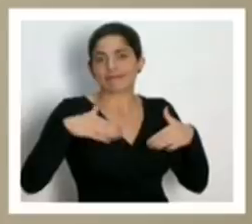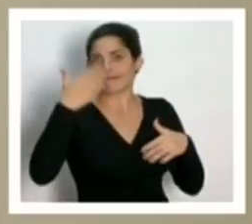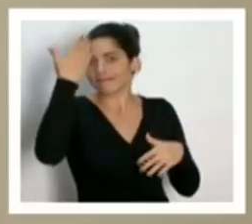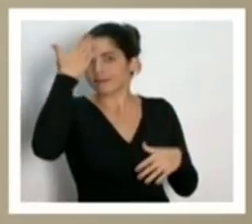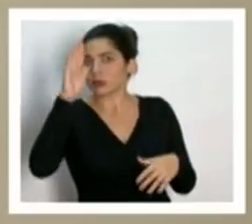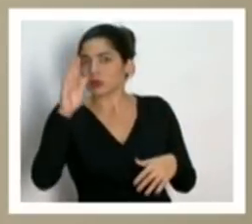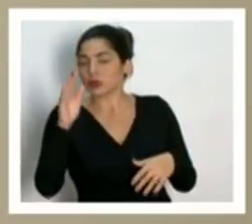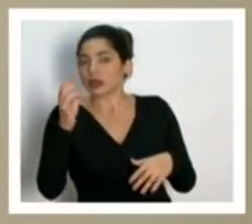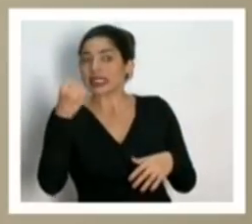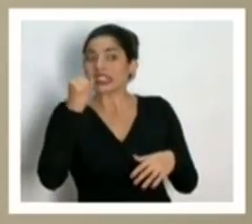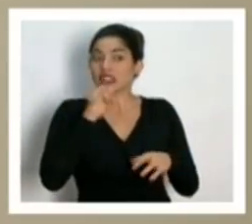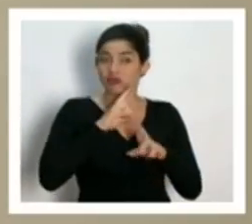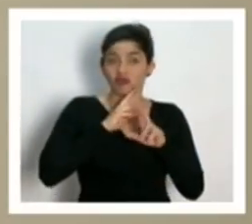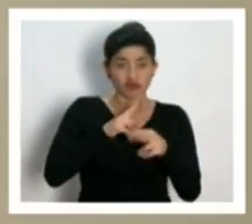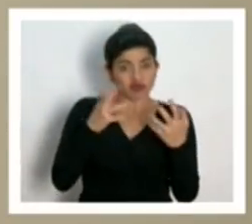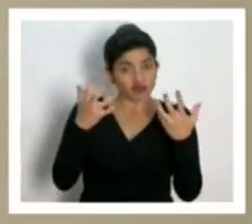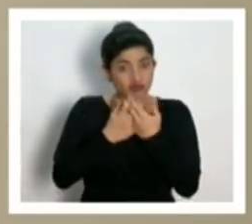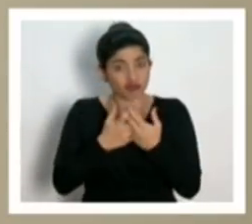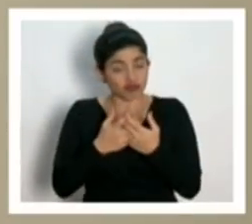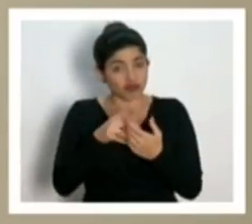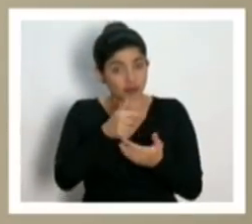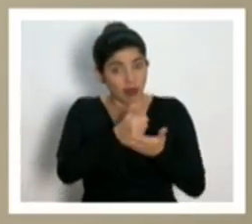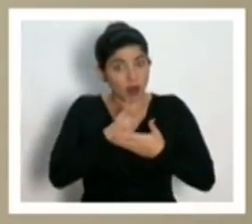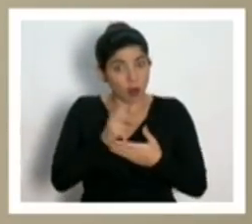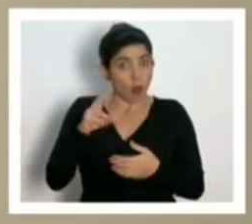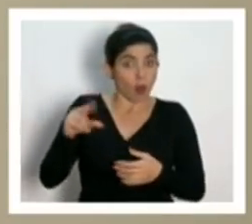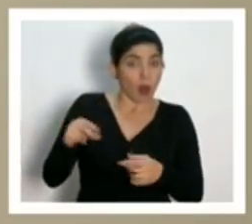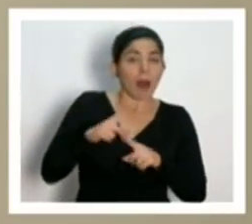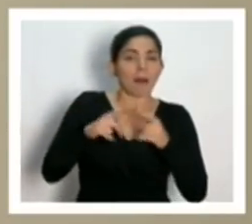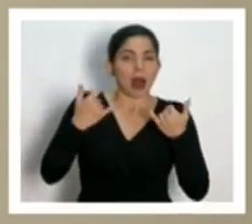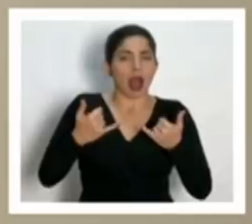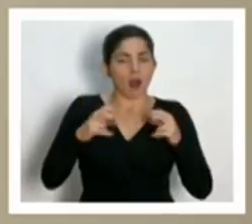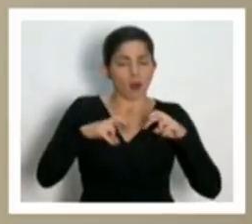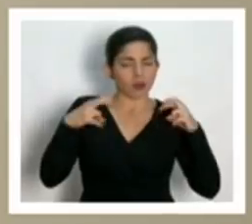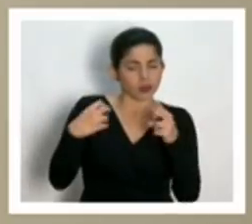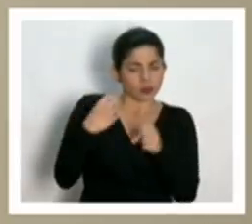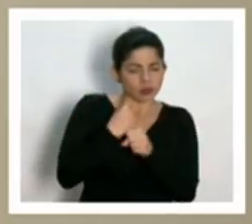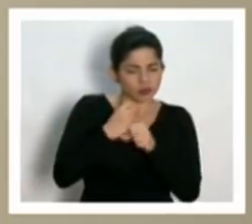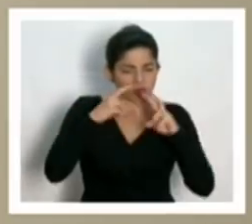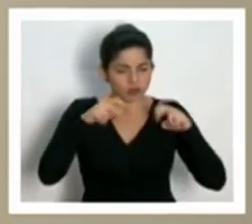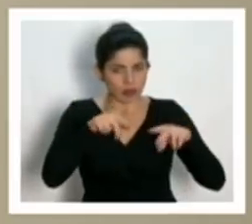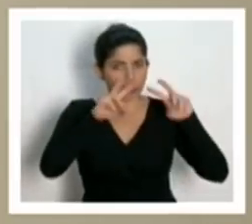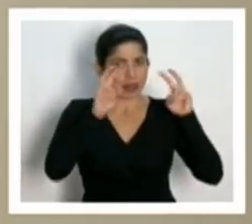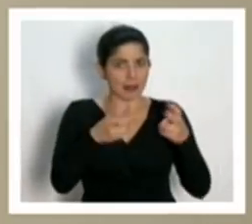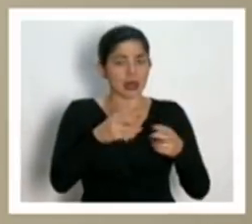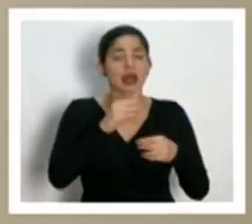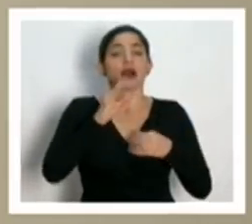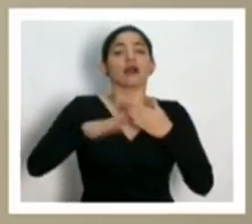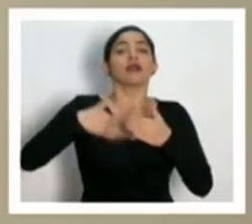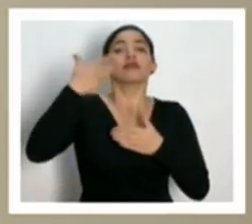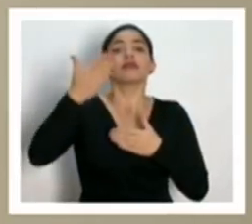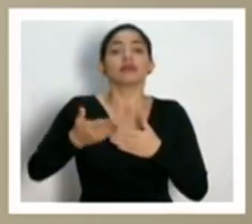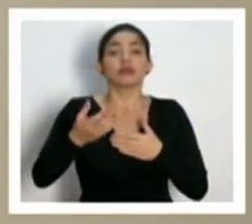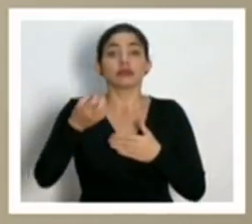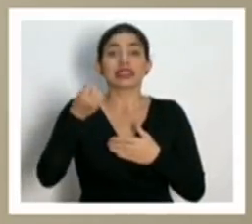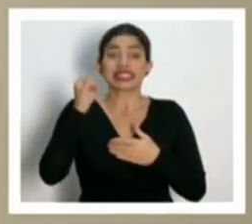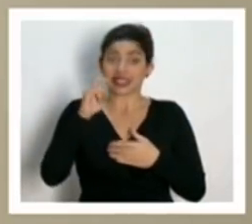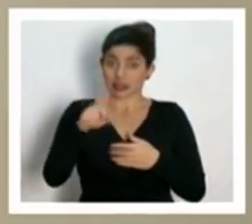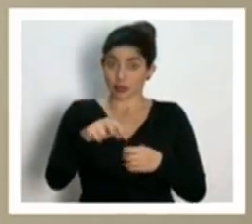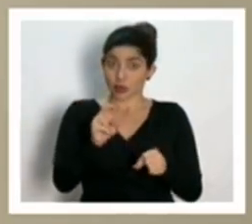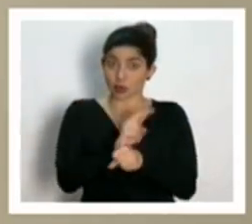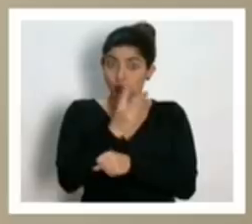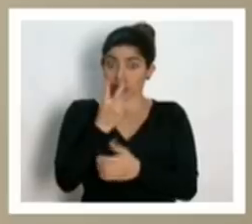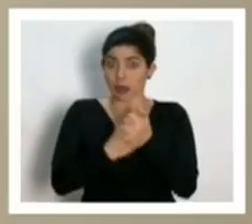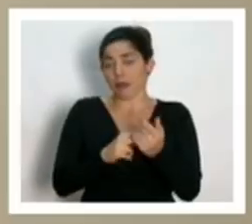la efectividad de algunos de ellos pero si estamos en una mesa de trabajo viendo ese tema y actualmente si tenemos que usar los dos